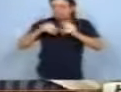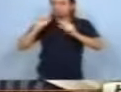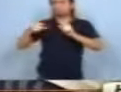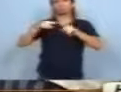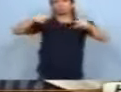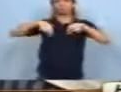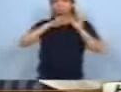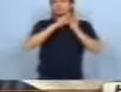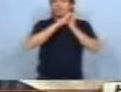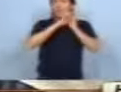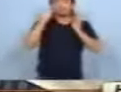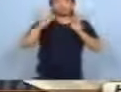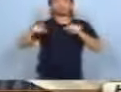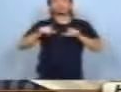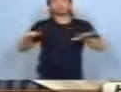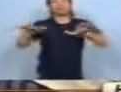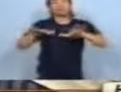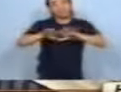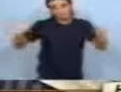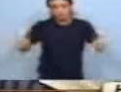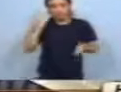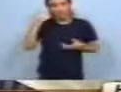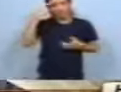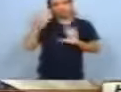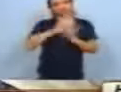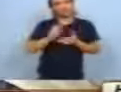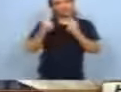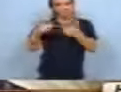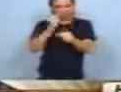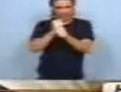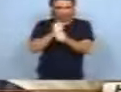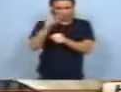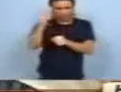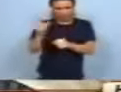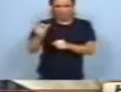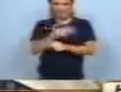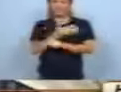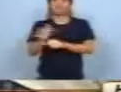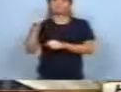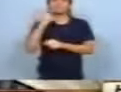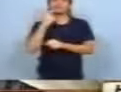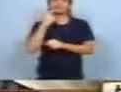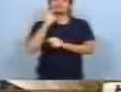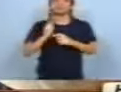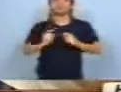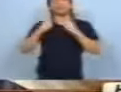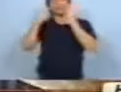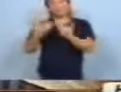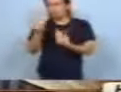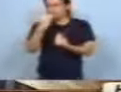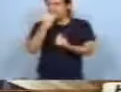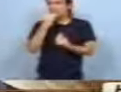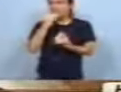las mesas. Entonces se entregan todo también con otra forma de darle más trabajo también a la gente. Además les damos de comer, les damos